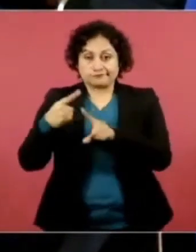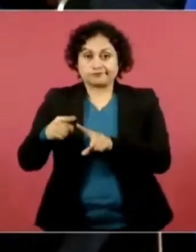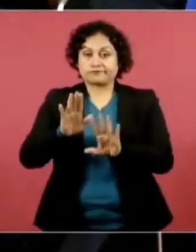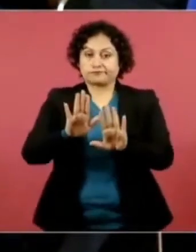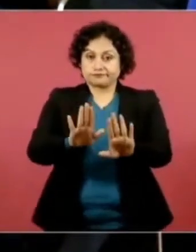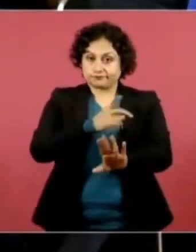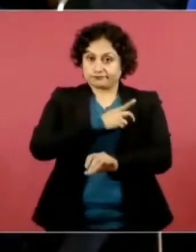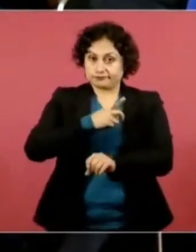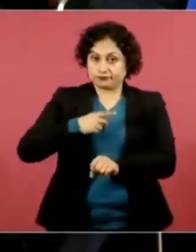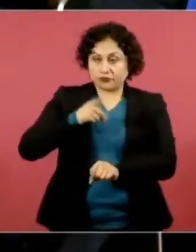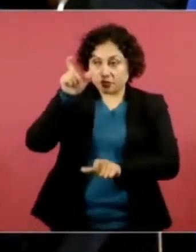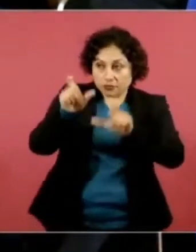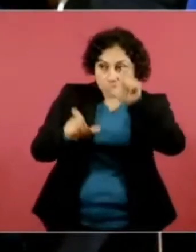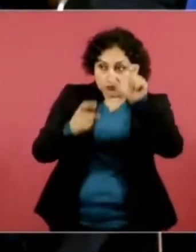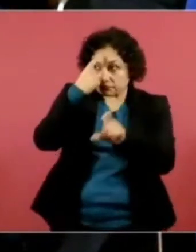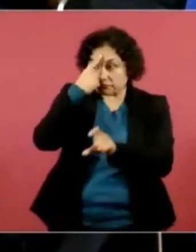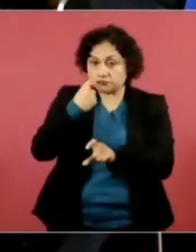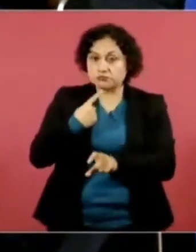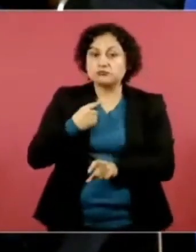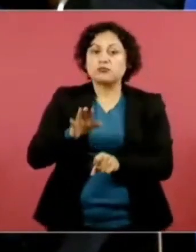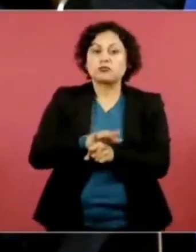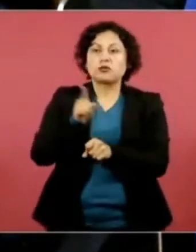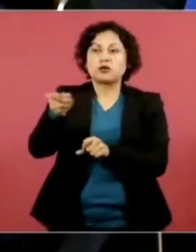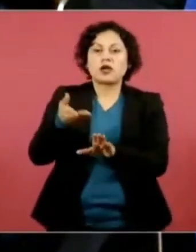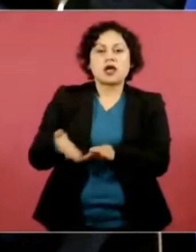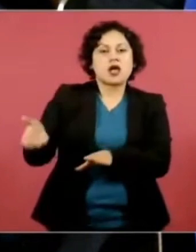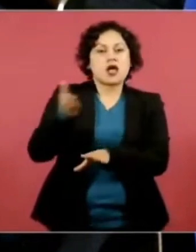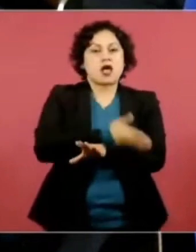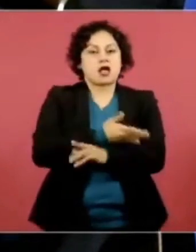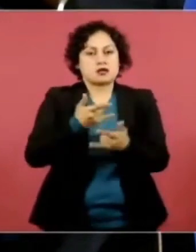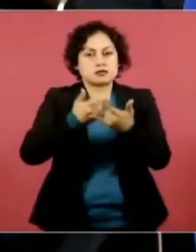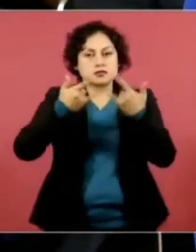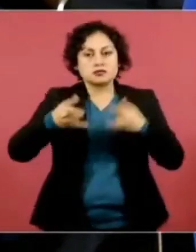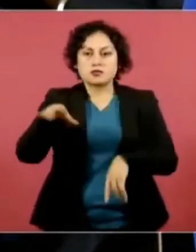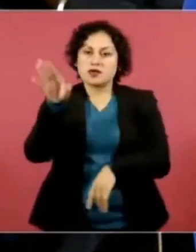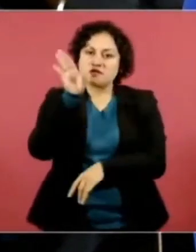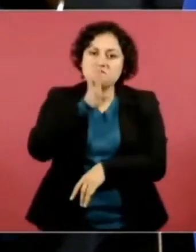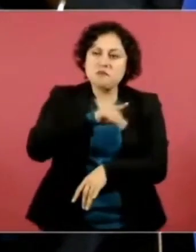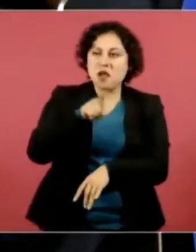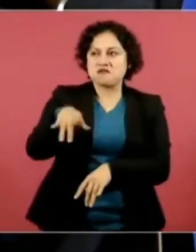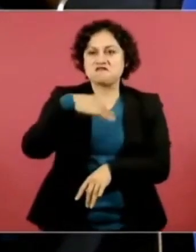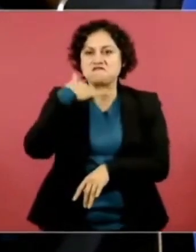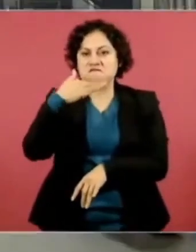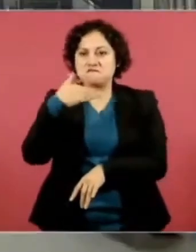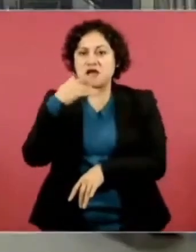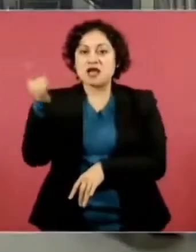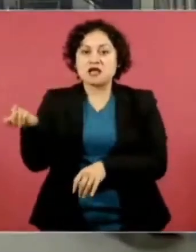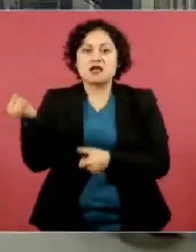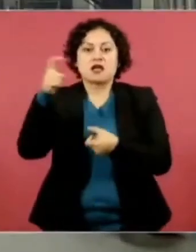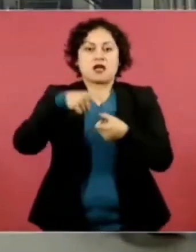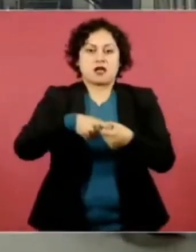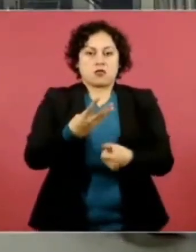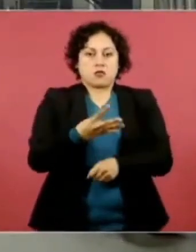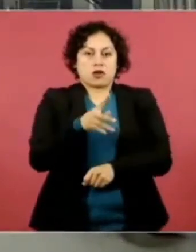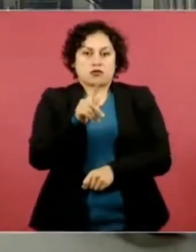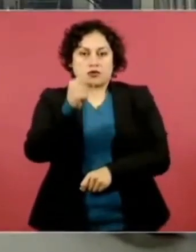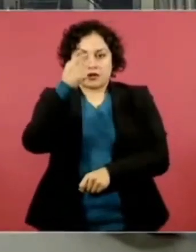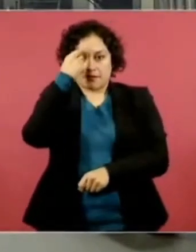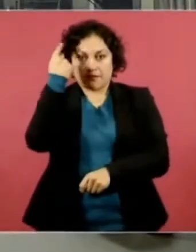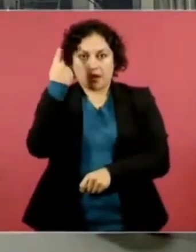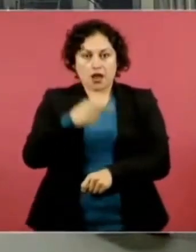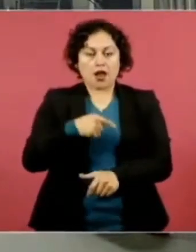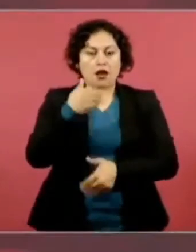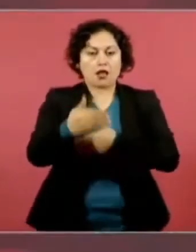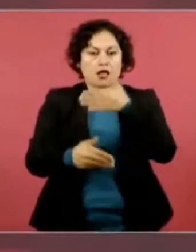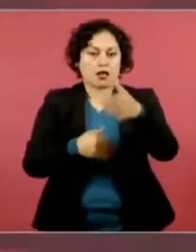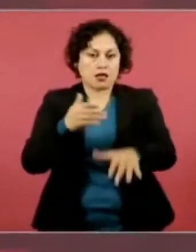personas que no tienen las manos limpias y quieren estar, ser parte de esta Cuarta Transformación, agarrarse. Bueno, tú mismo